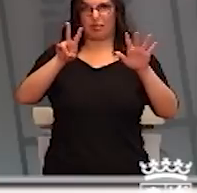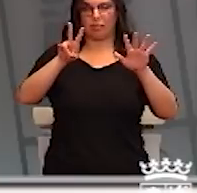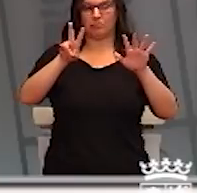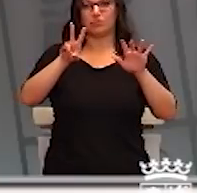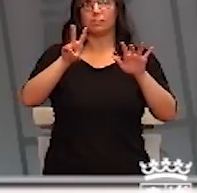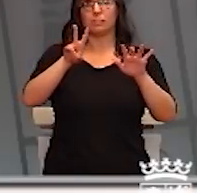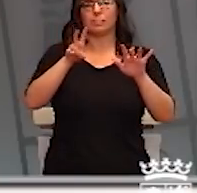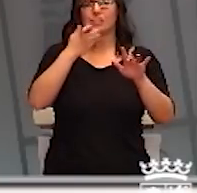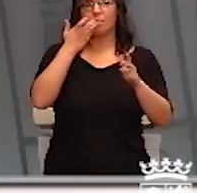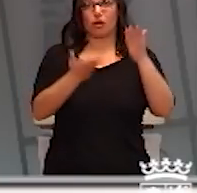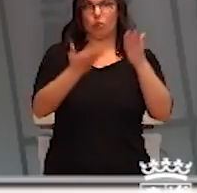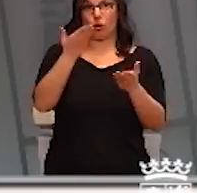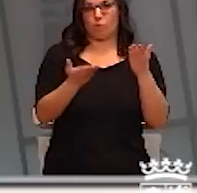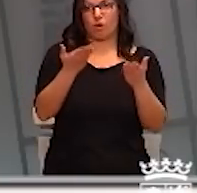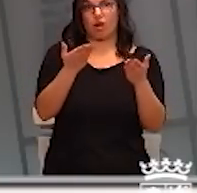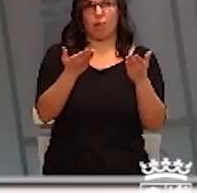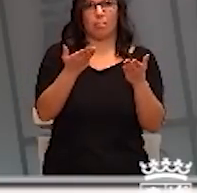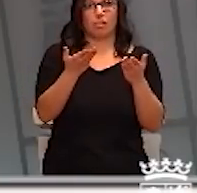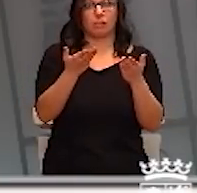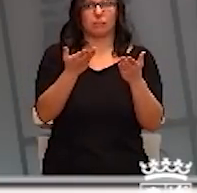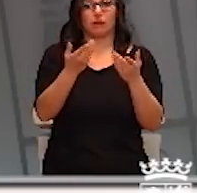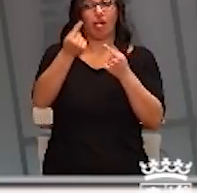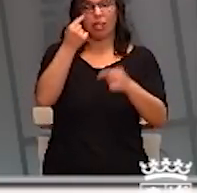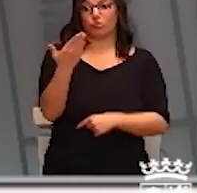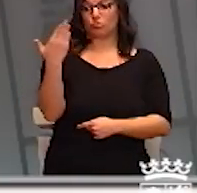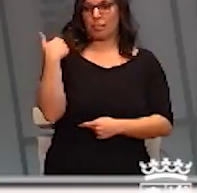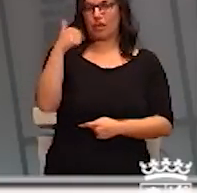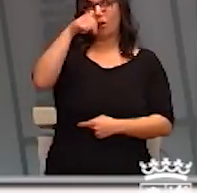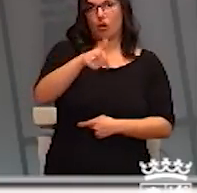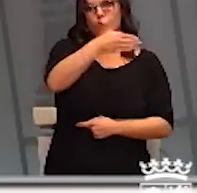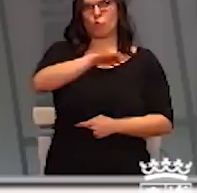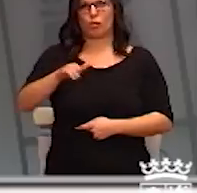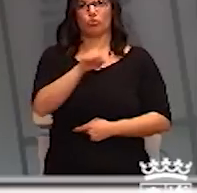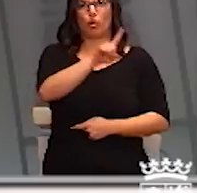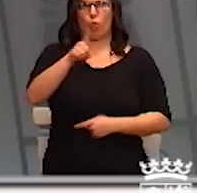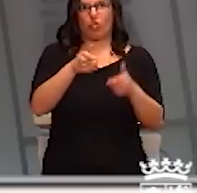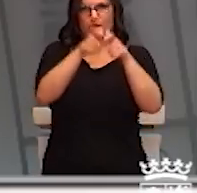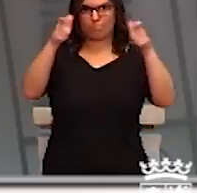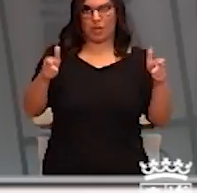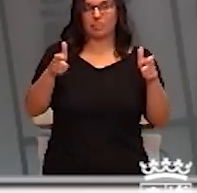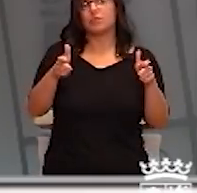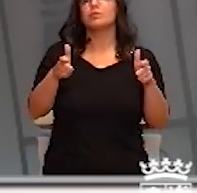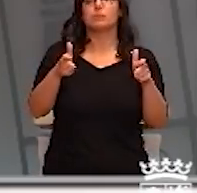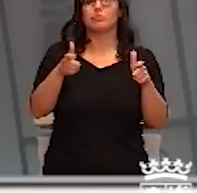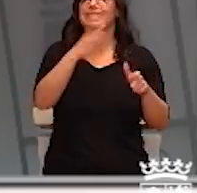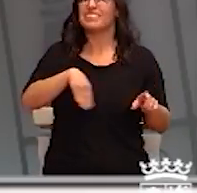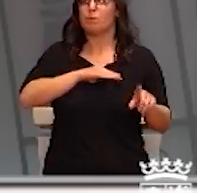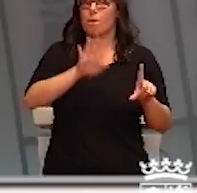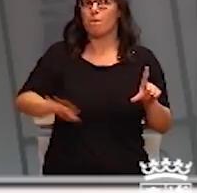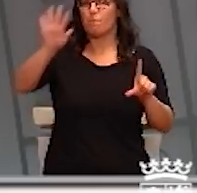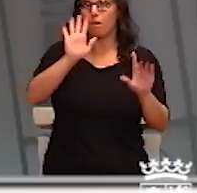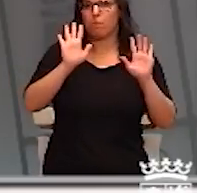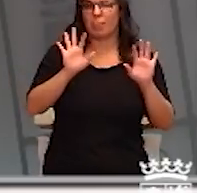más con respecto a las cifras que tuvimos ayer. ¿Esto qué quiere decir? A nivel nacional tenemos tres